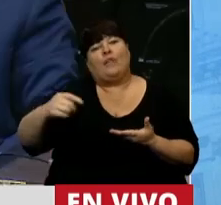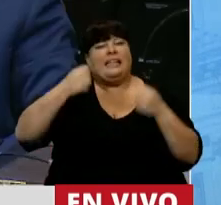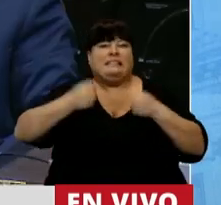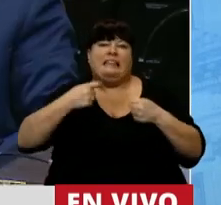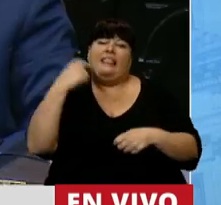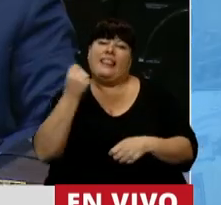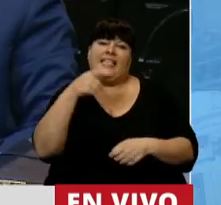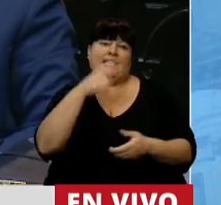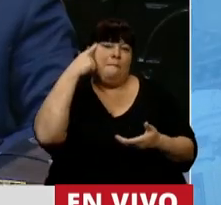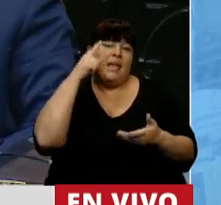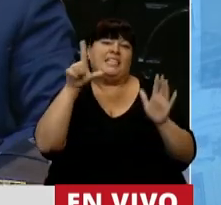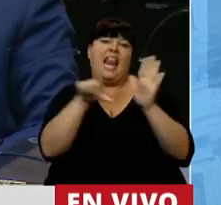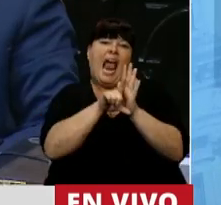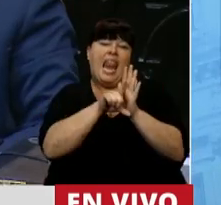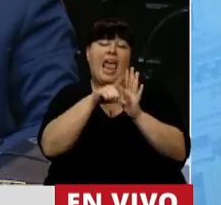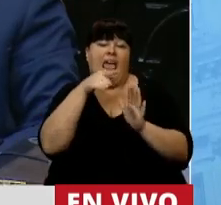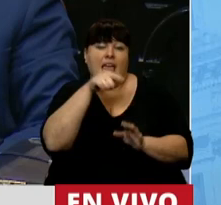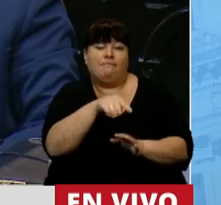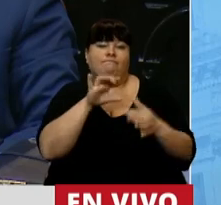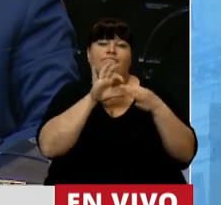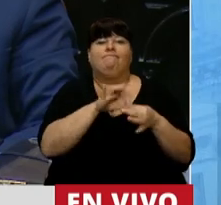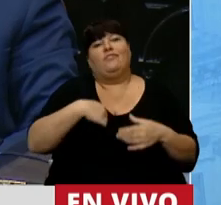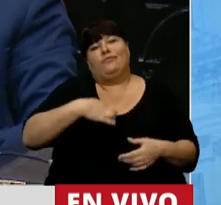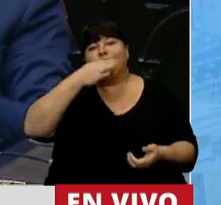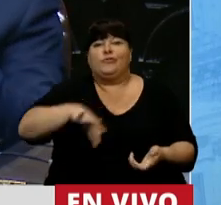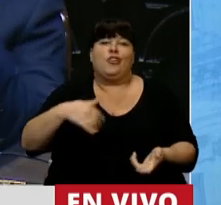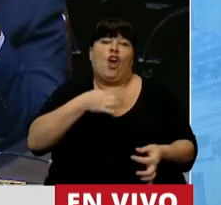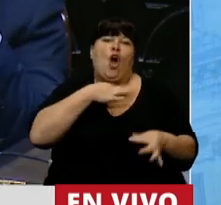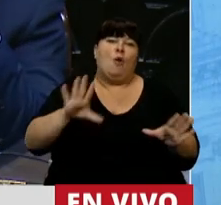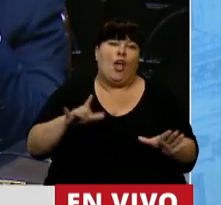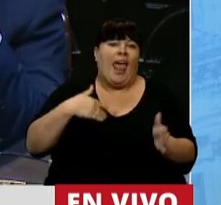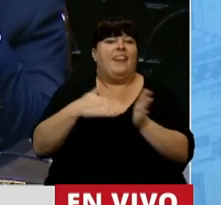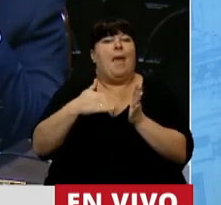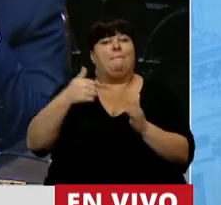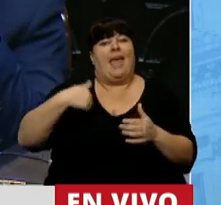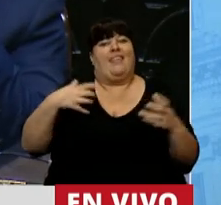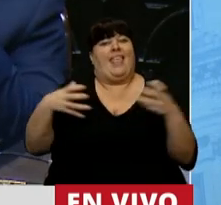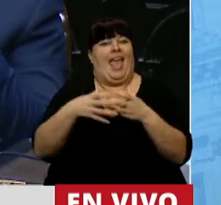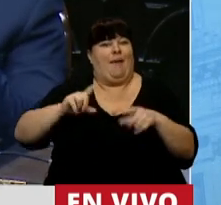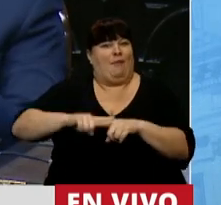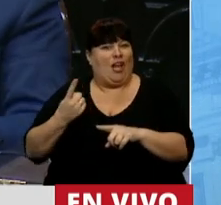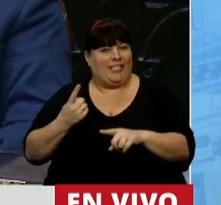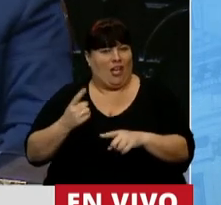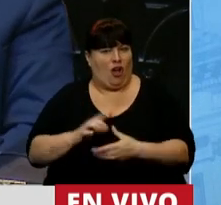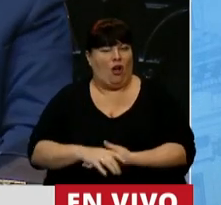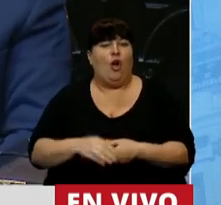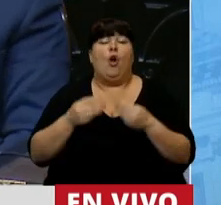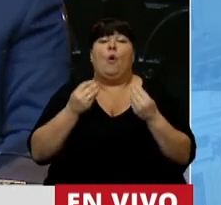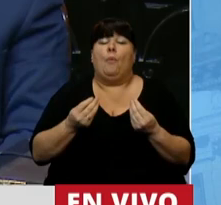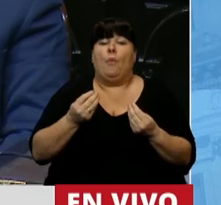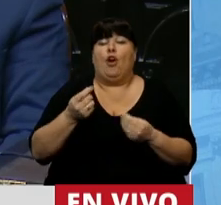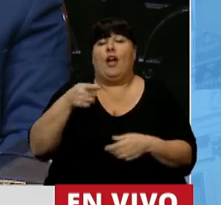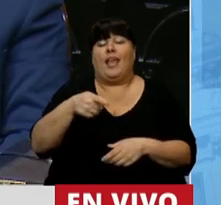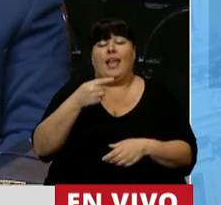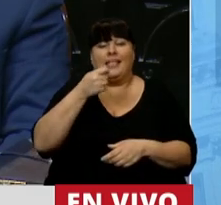empecine en interpretar las normas jurídicas a su antojo y conforme a su posición política. Es porque cuando